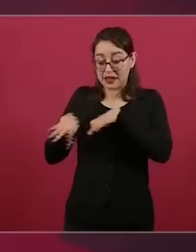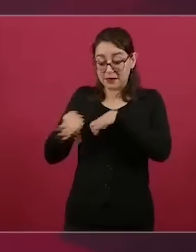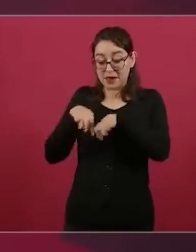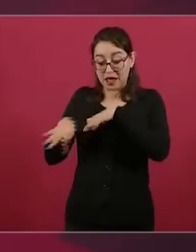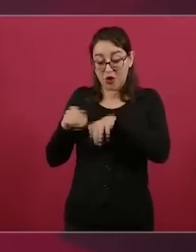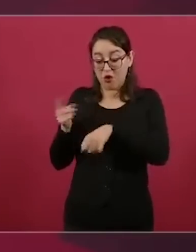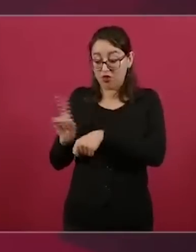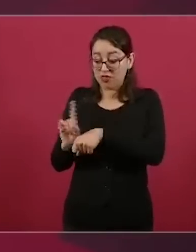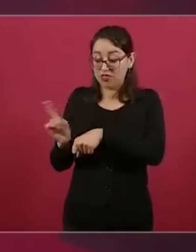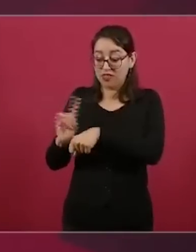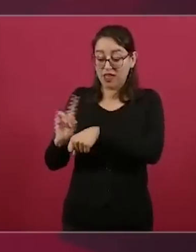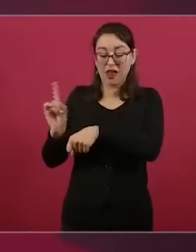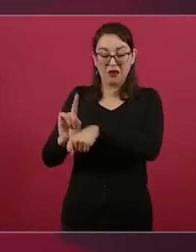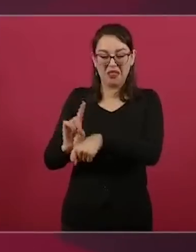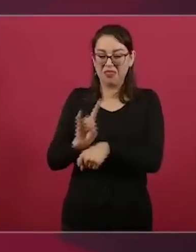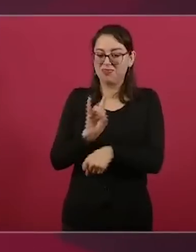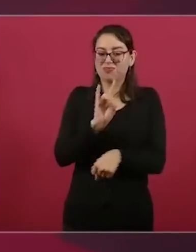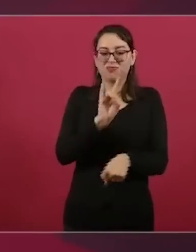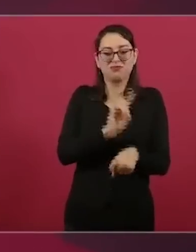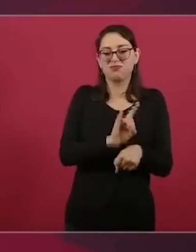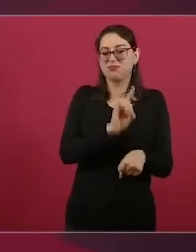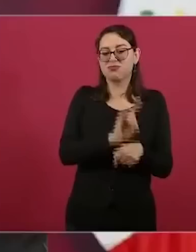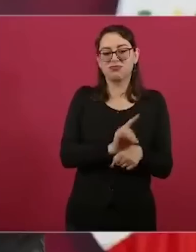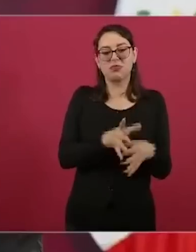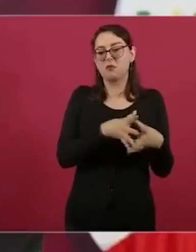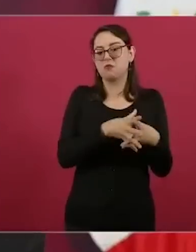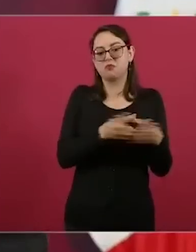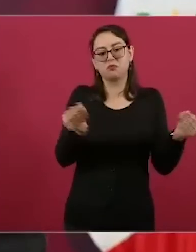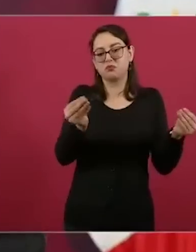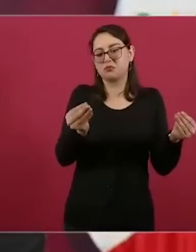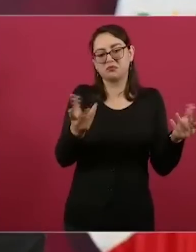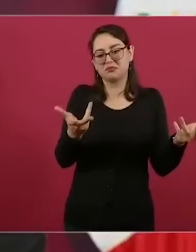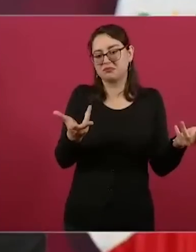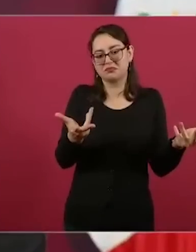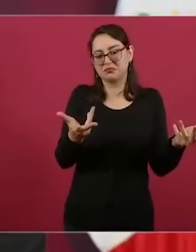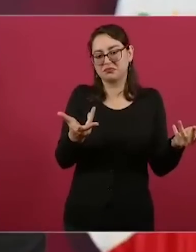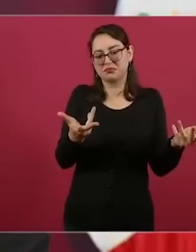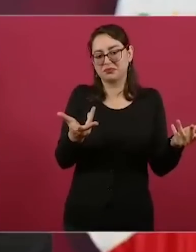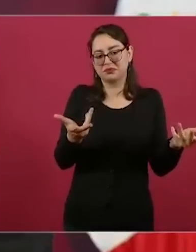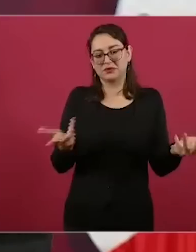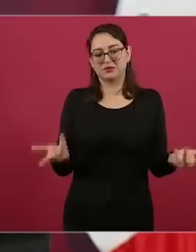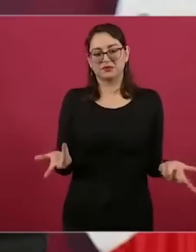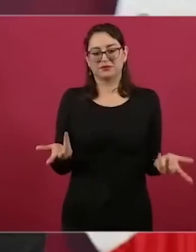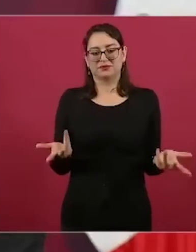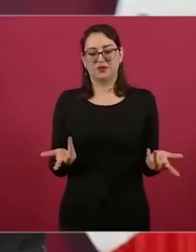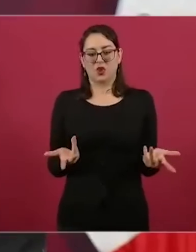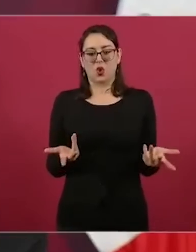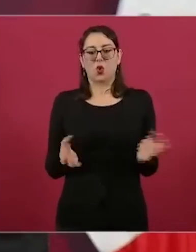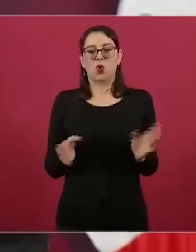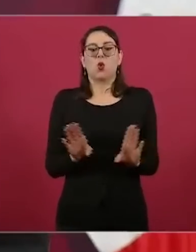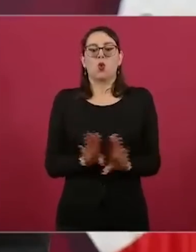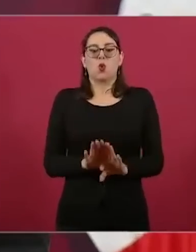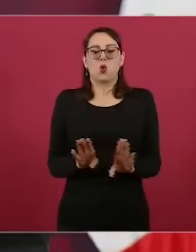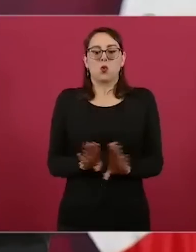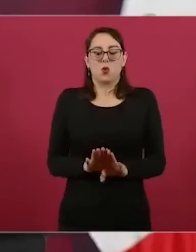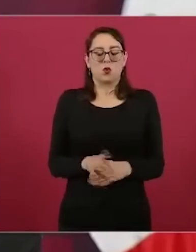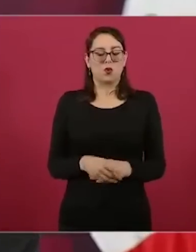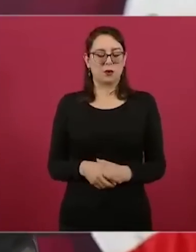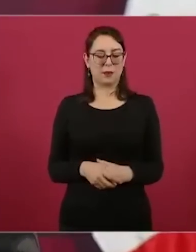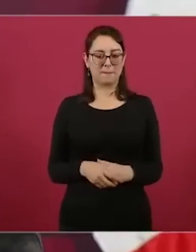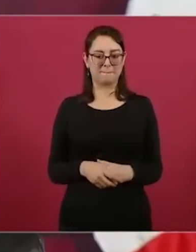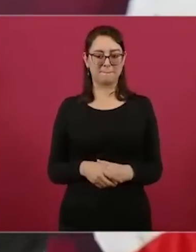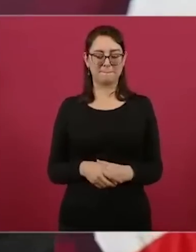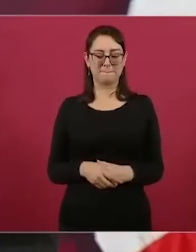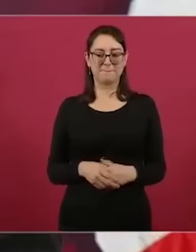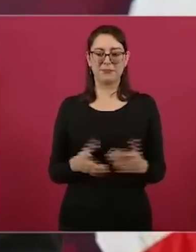¿cómo le van a dejar la conducción de la defensa, de los intereses, de